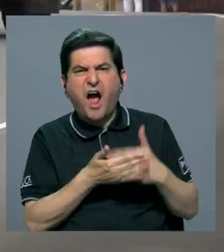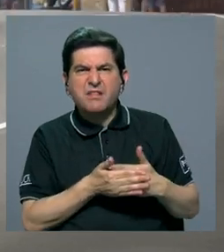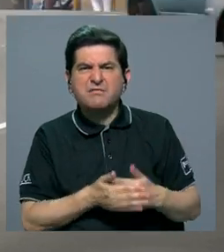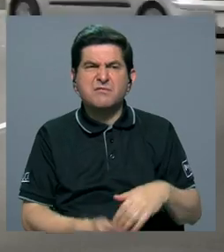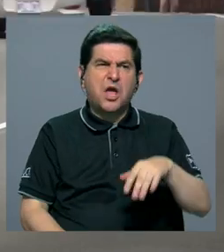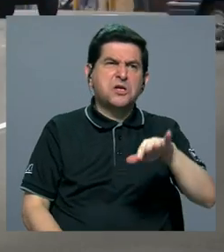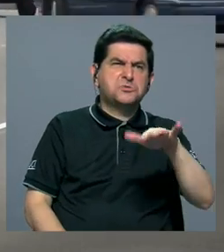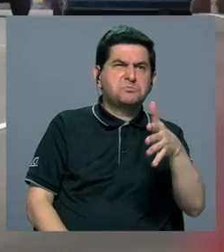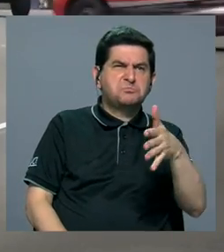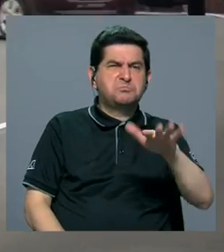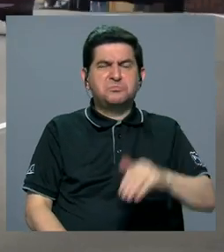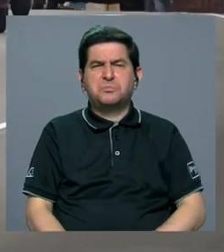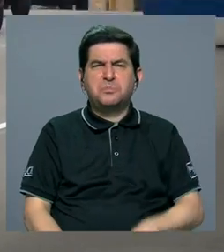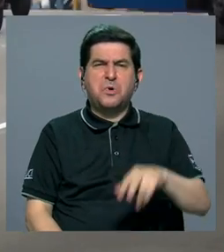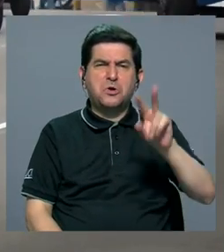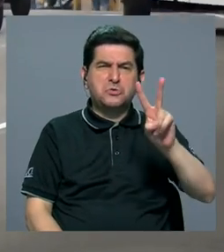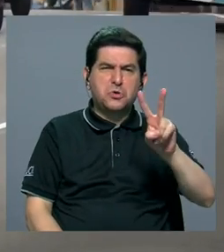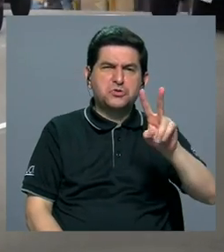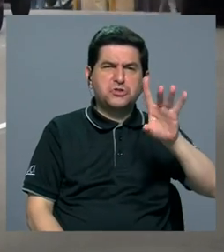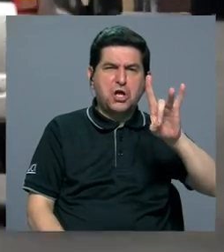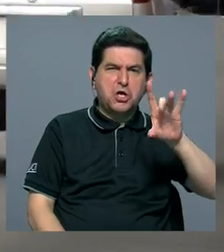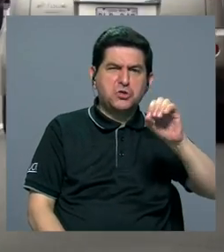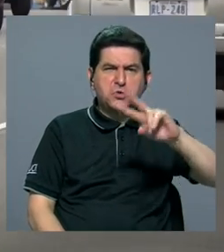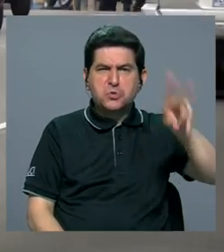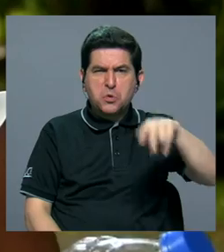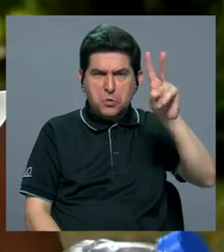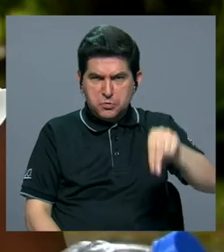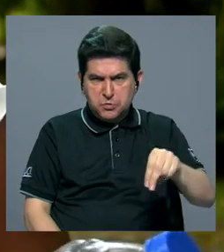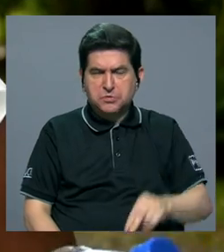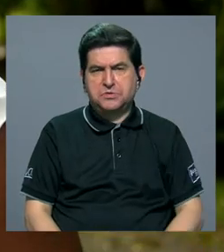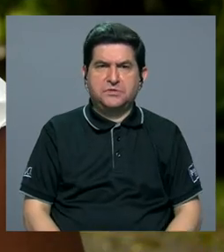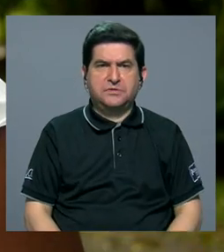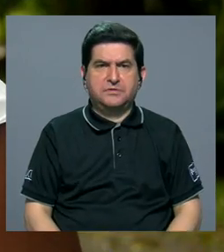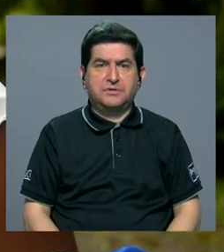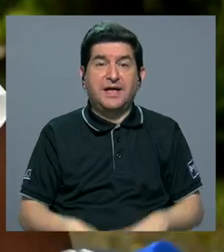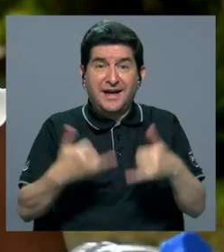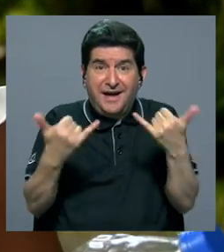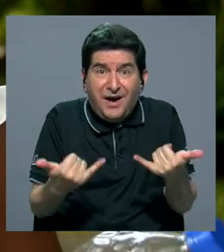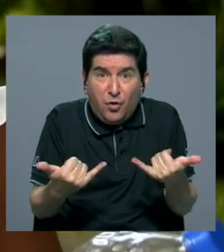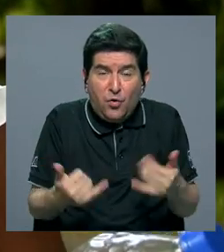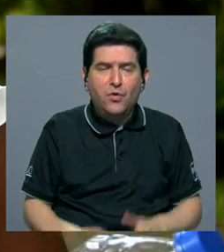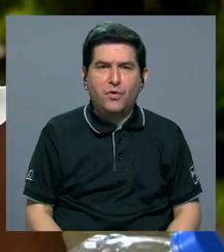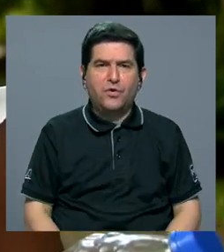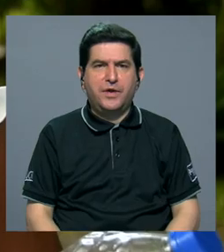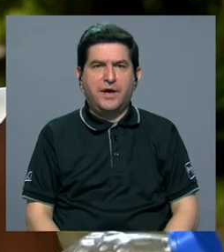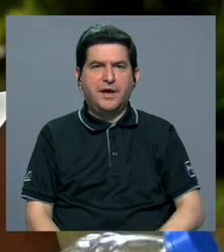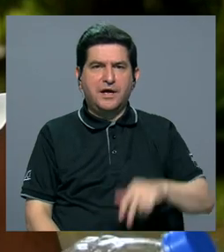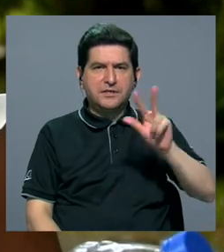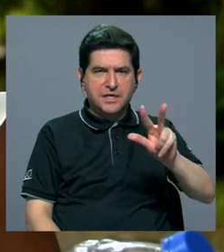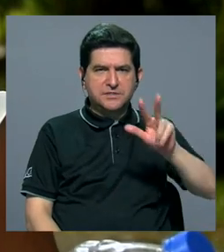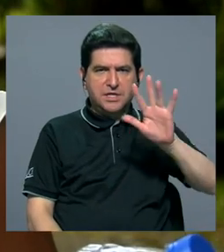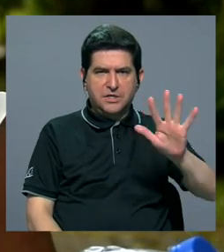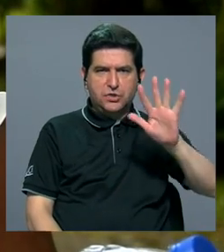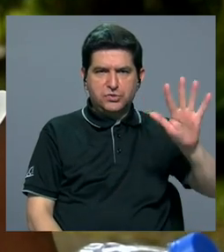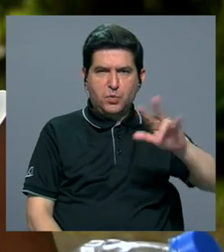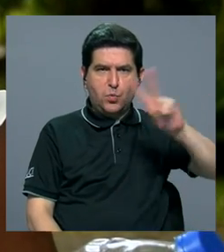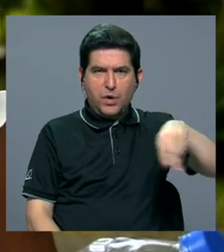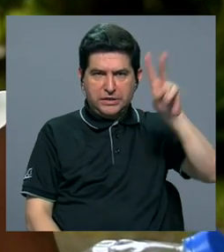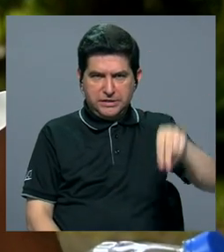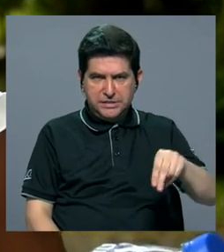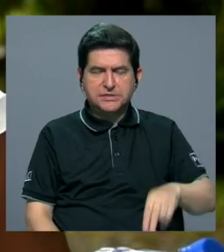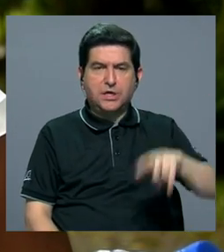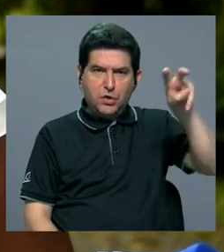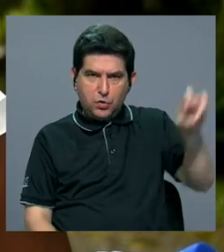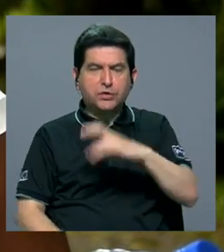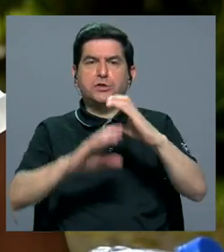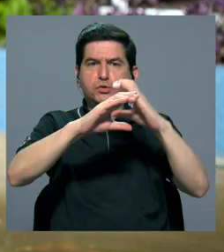como alrededor de unos 280 colones, y ahora incrementó a unos 355 colones